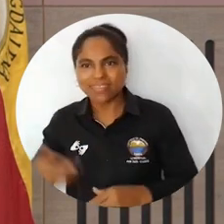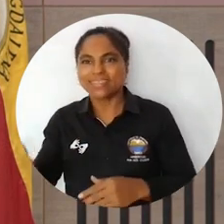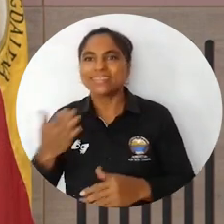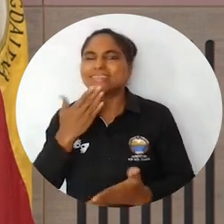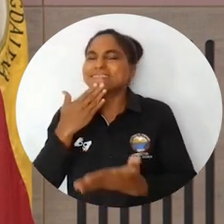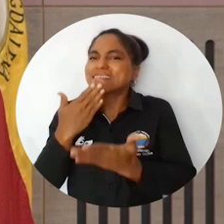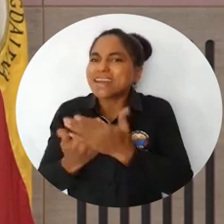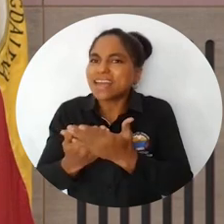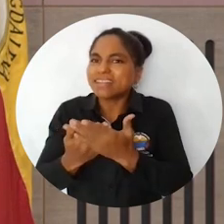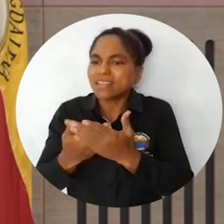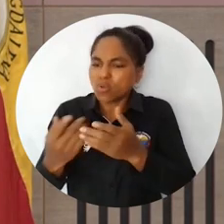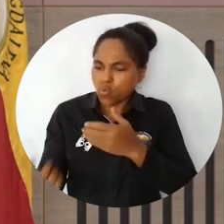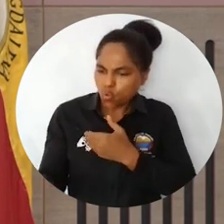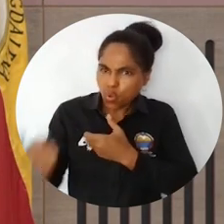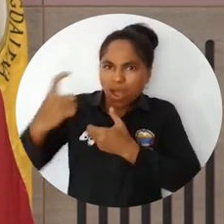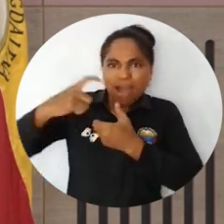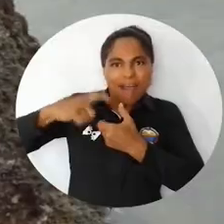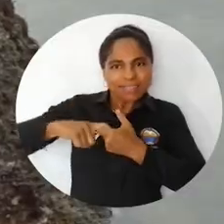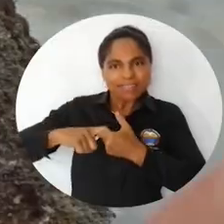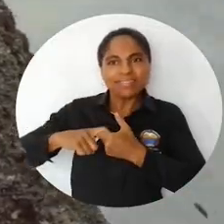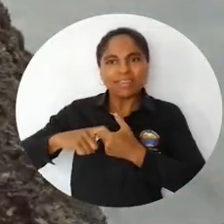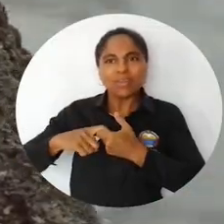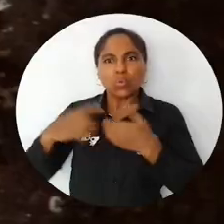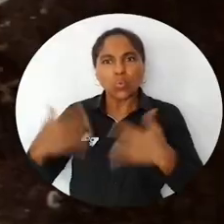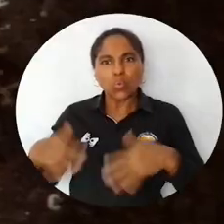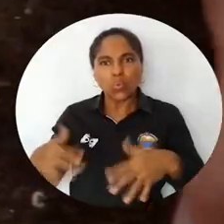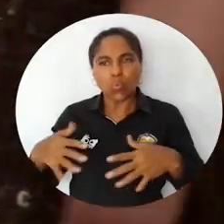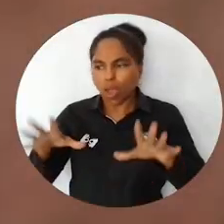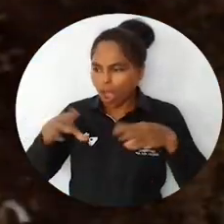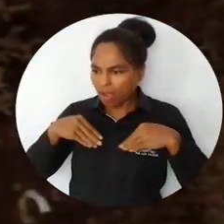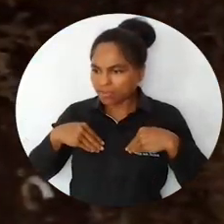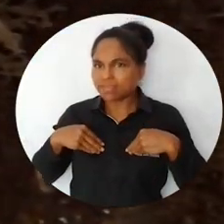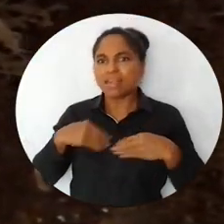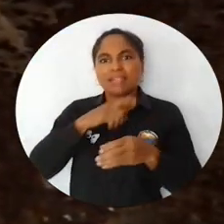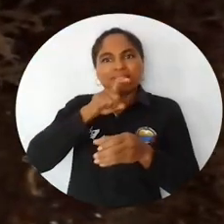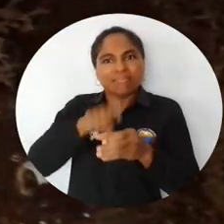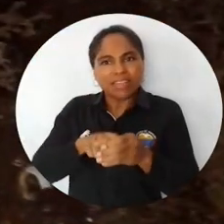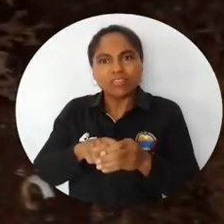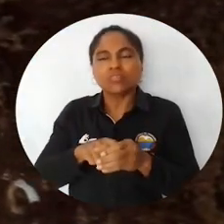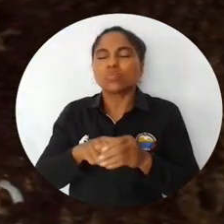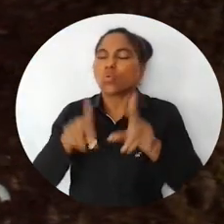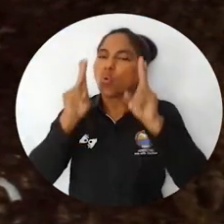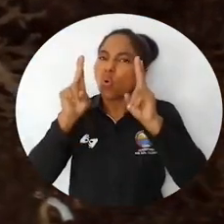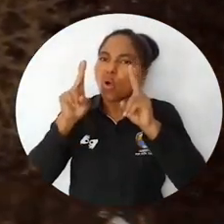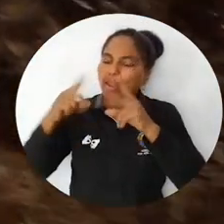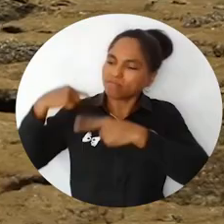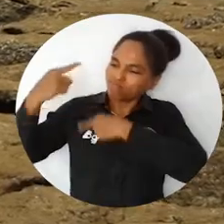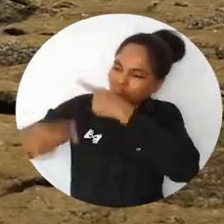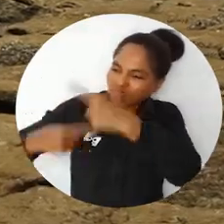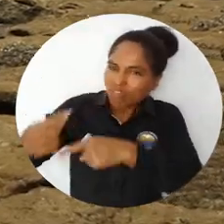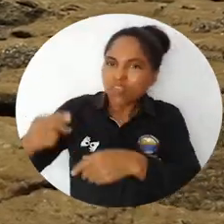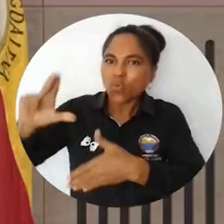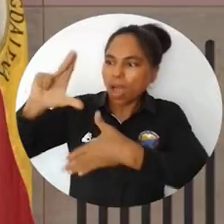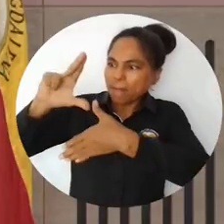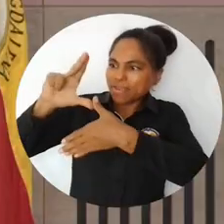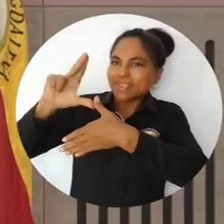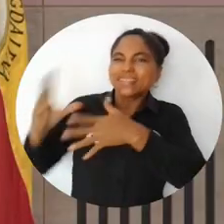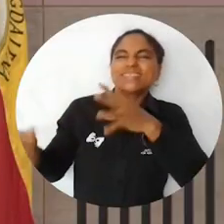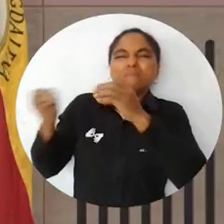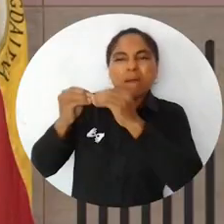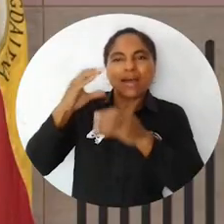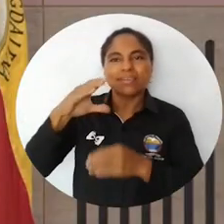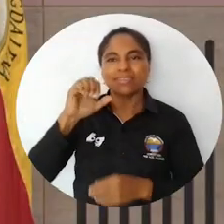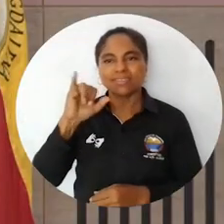forma unánime fue aceptada nuestra participación como patronos, como miembros formales del CEIMAR y esperamos replicar y crear un